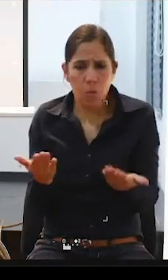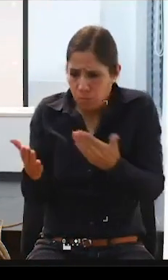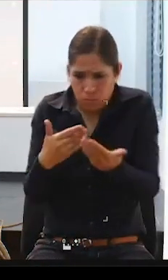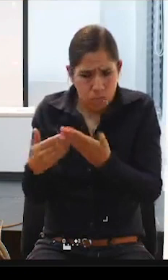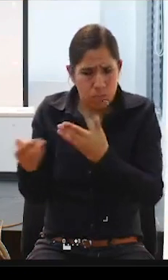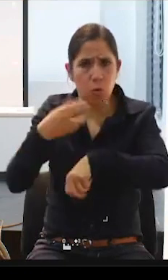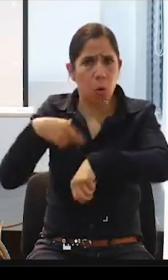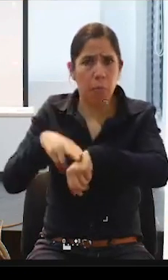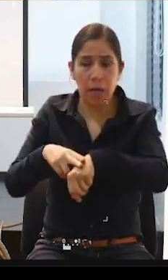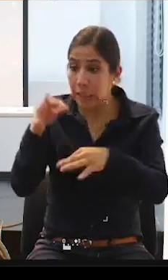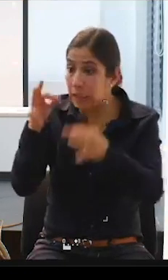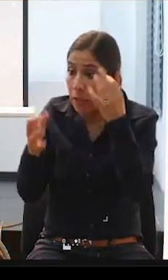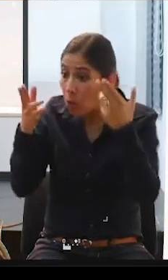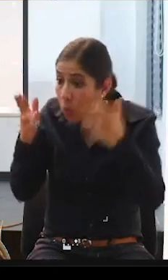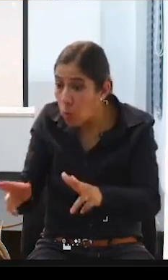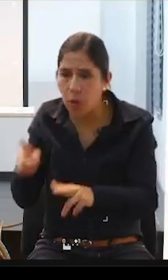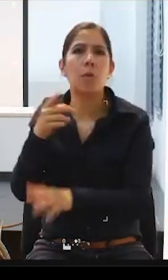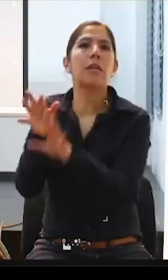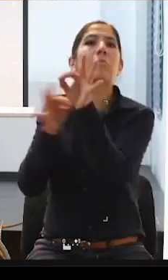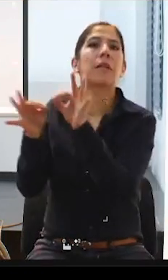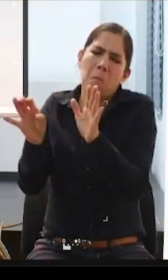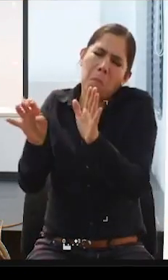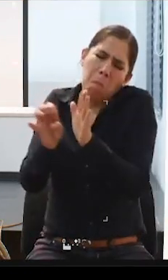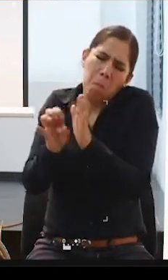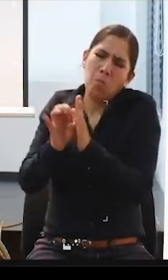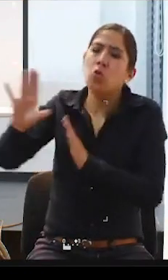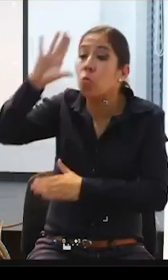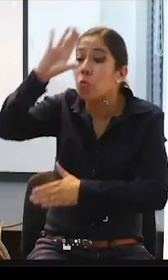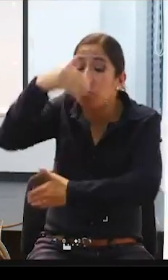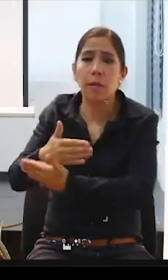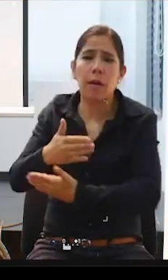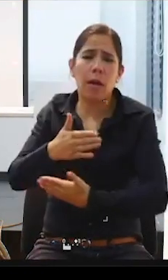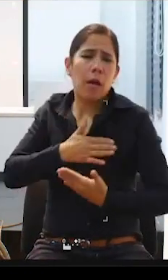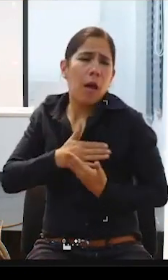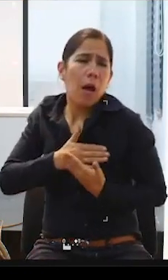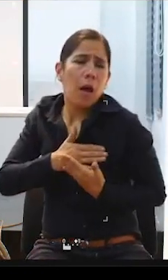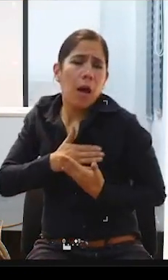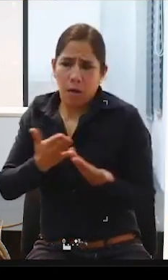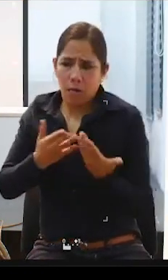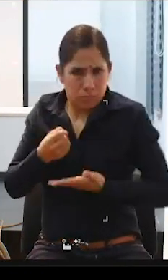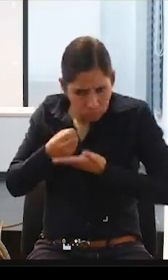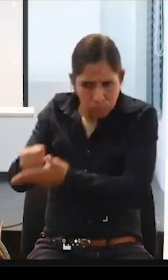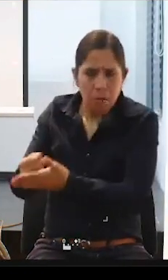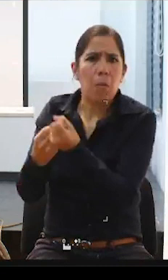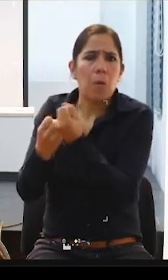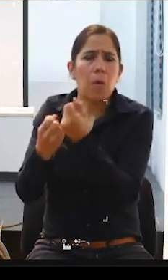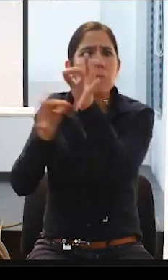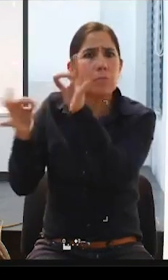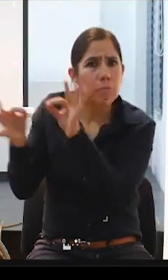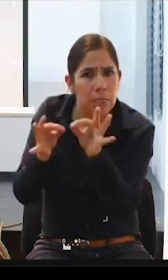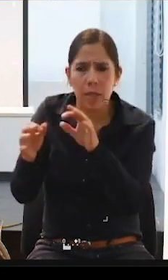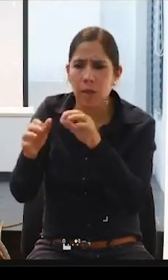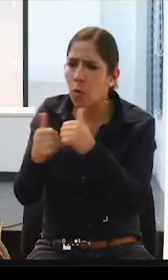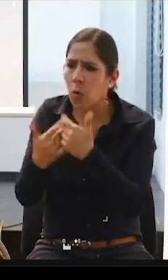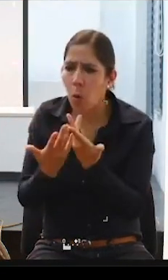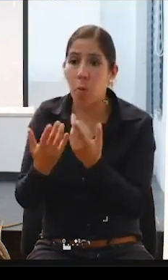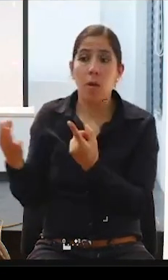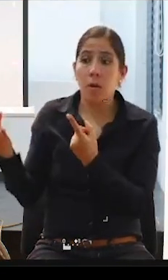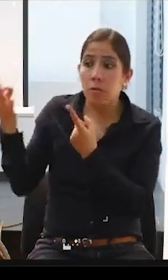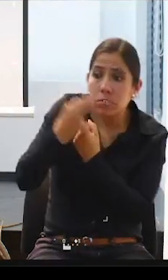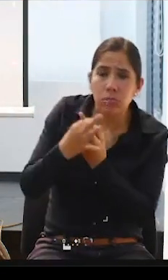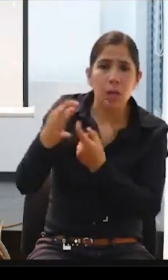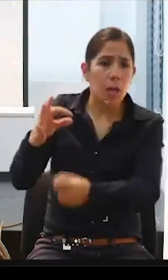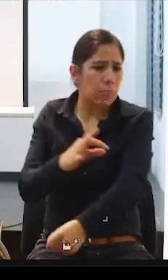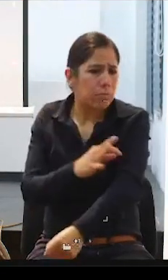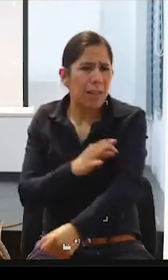cómo afrontar, ¿verdad? si la persona se enamora o no, bueno, darle las opciones también que hay, ¿verdad? cuando, para cuidarse, etcétera,